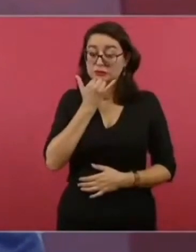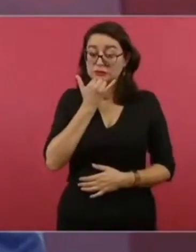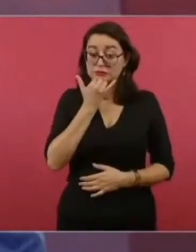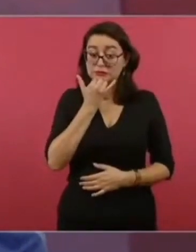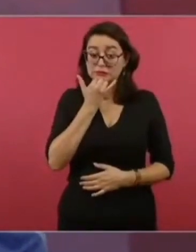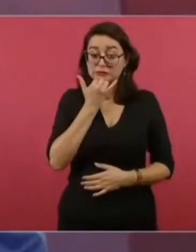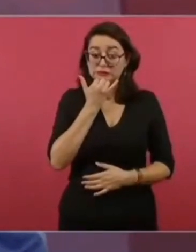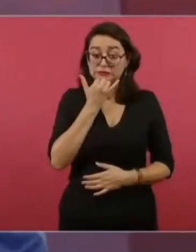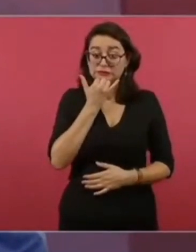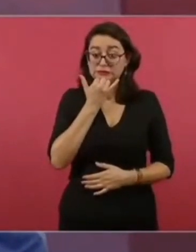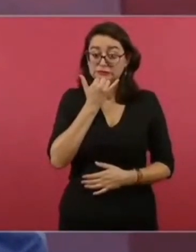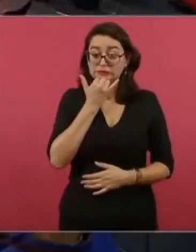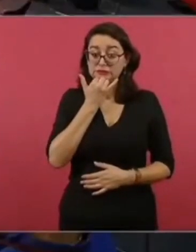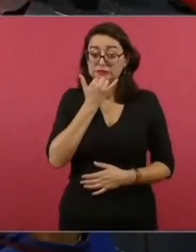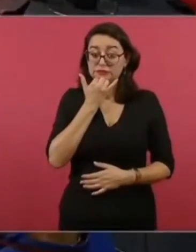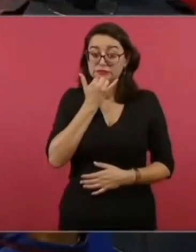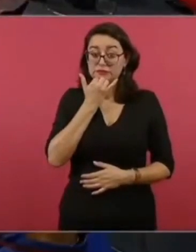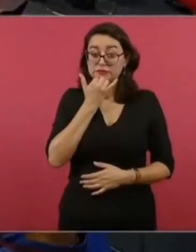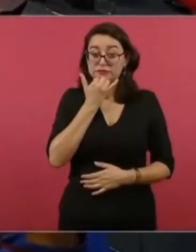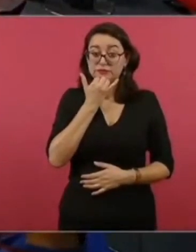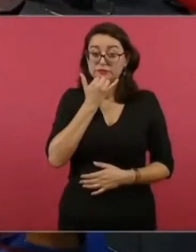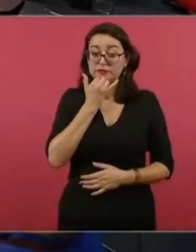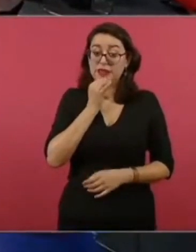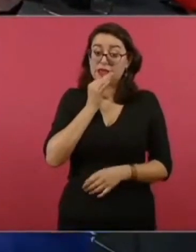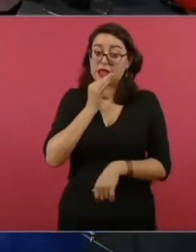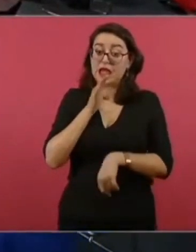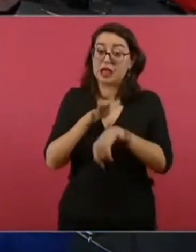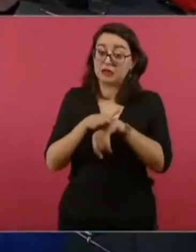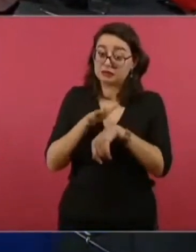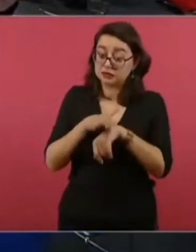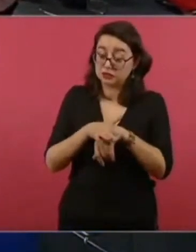Si tenemos que